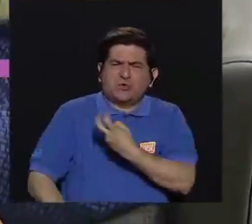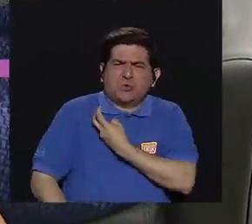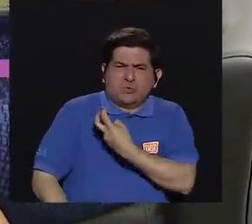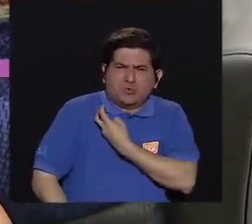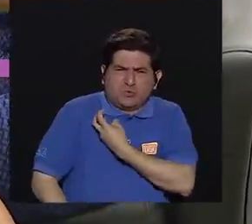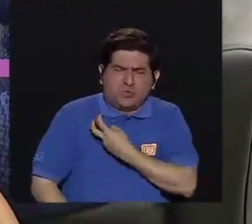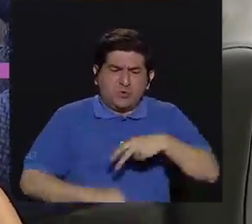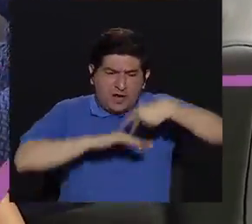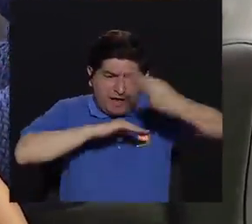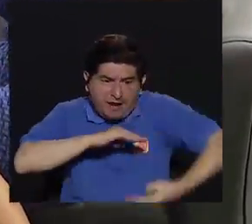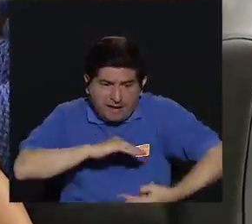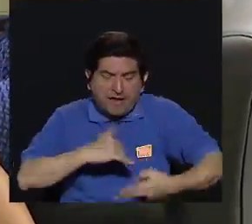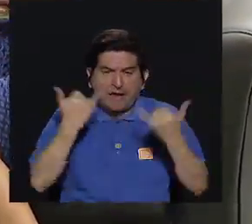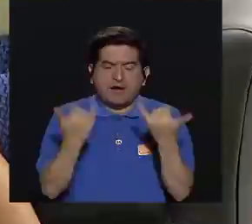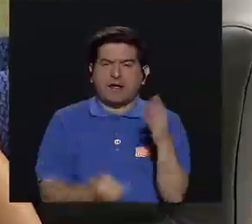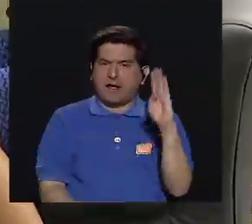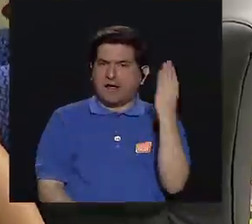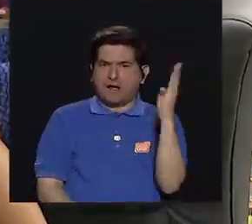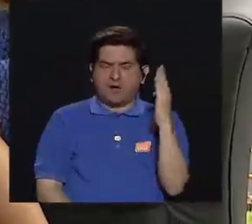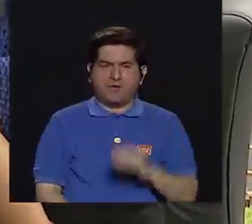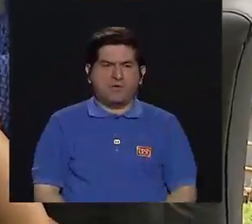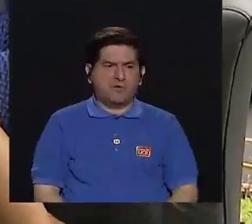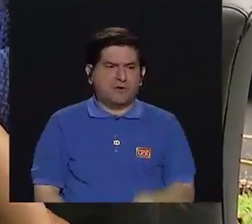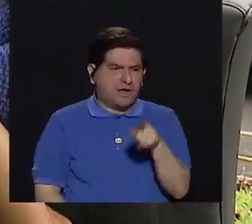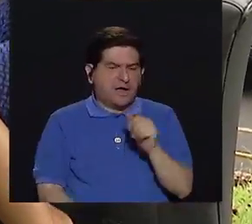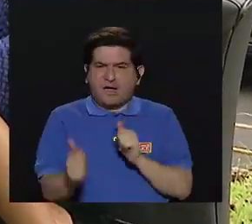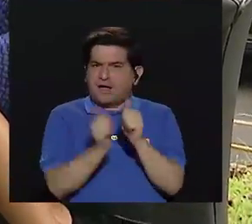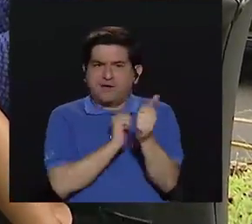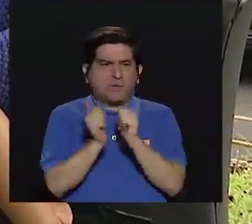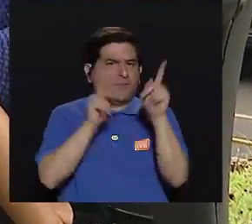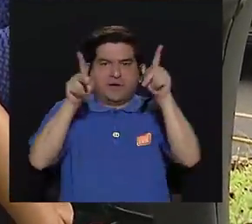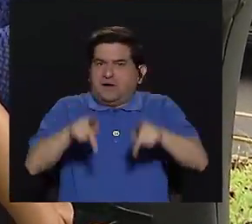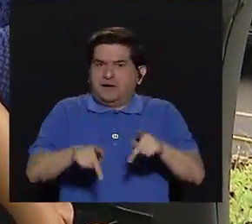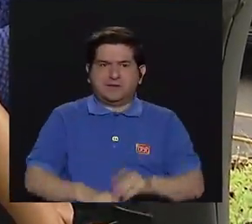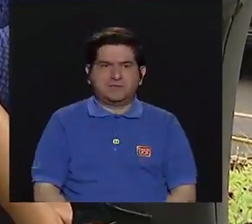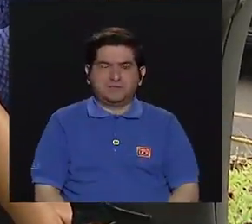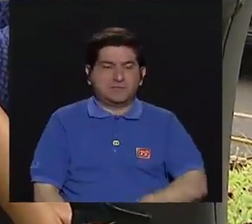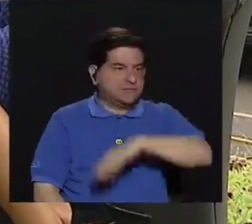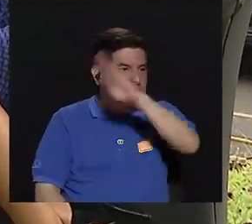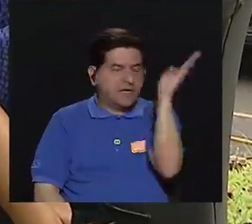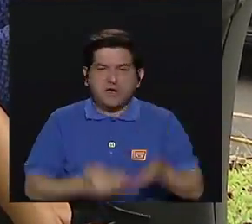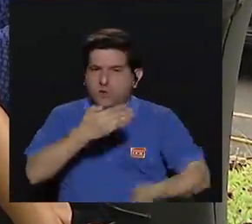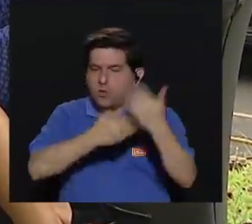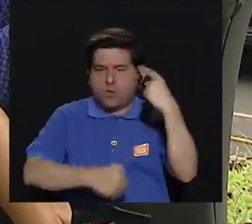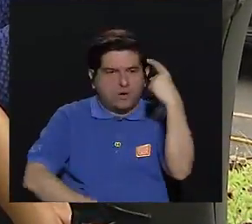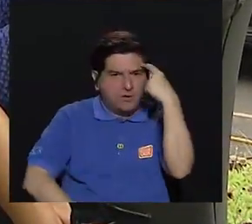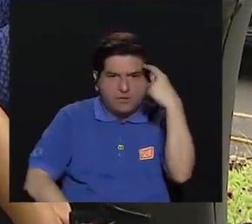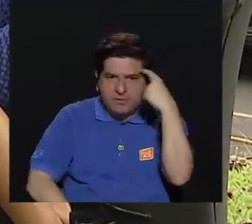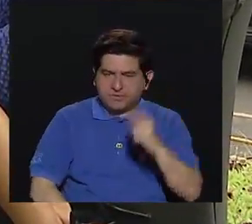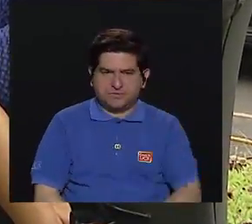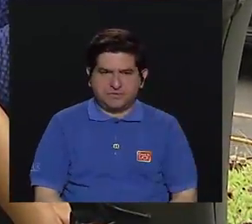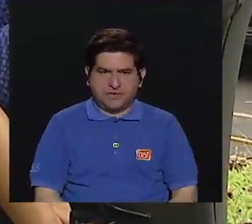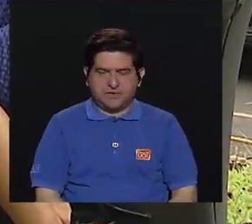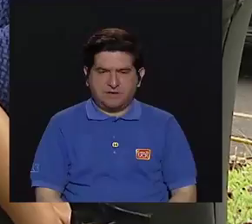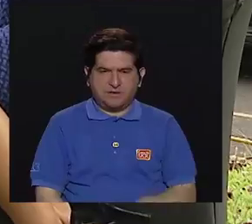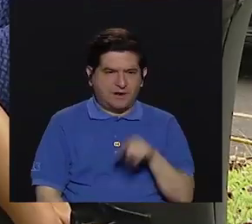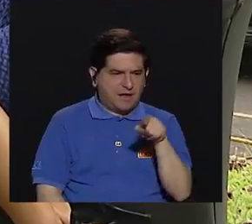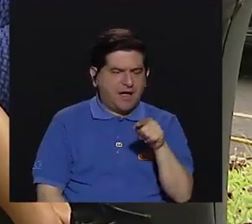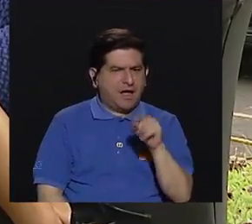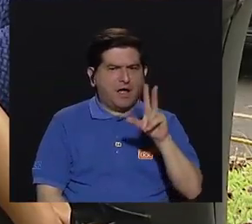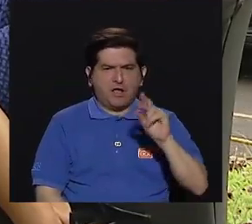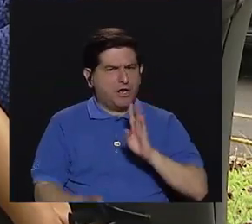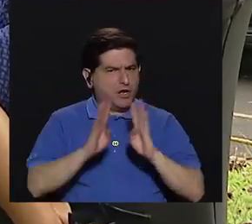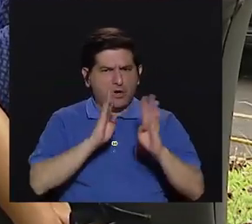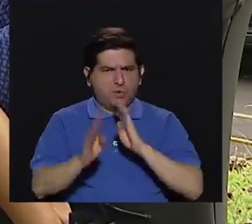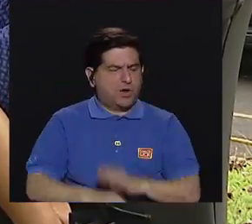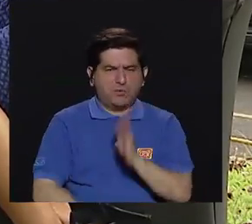fracturó y ahora el baño, ¿verdad? Ni siquiera pasa por la puerta porque nunca se consideró, no necesariamente hablar